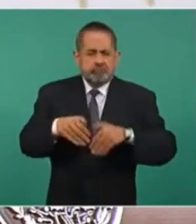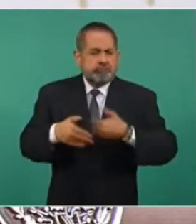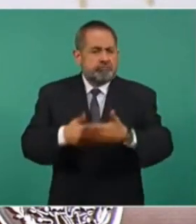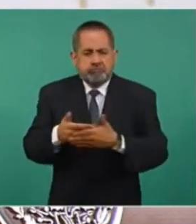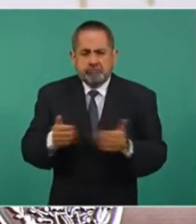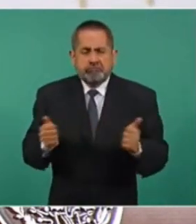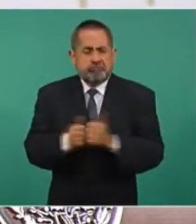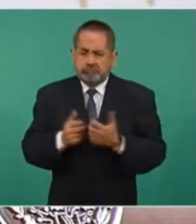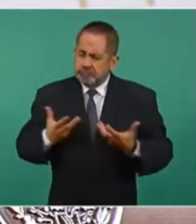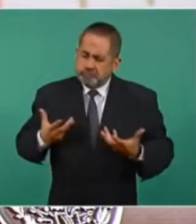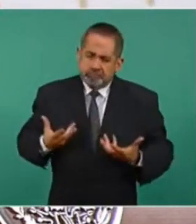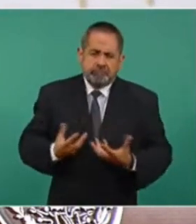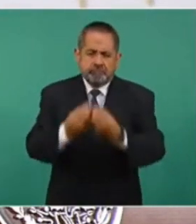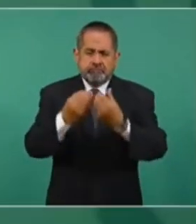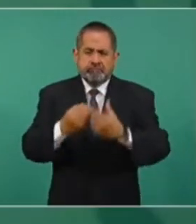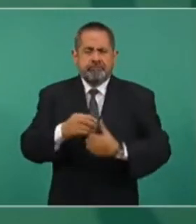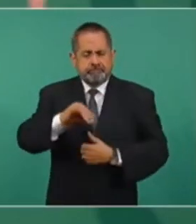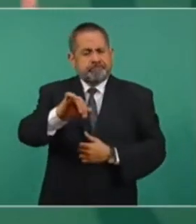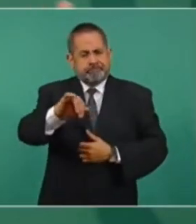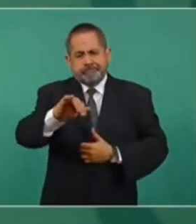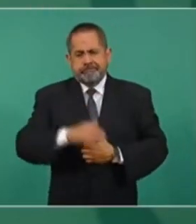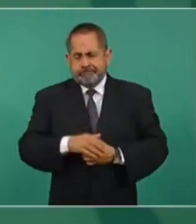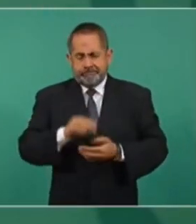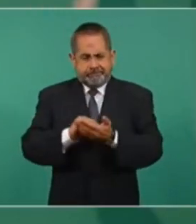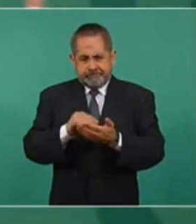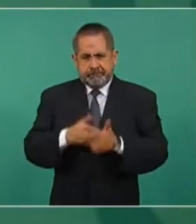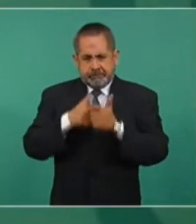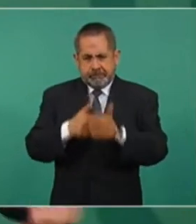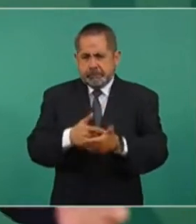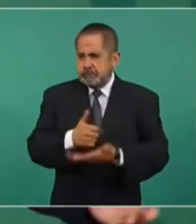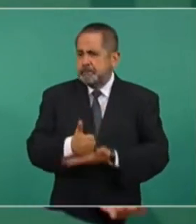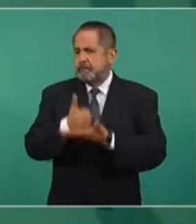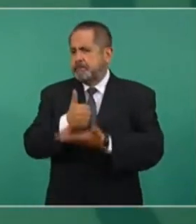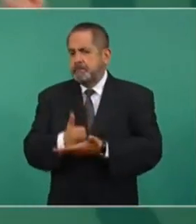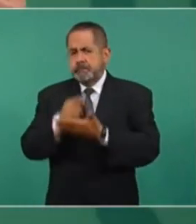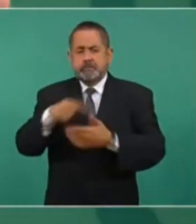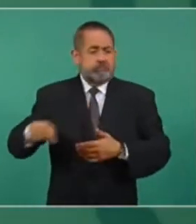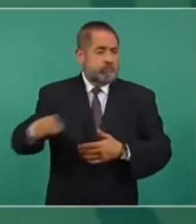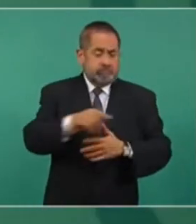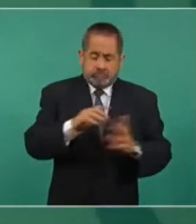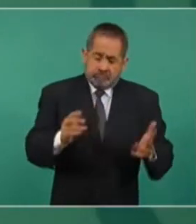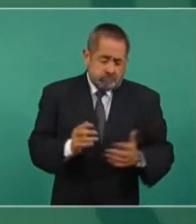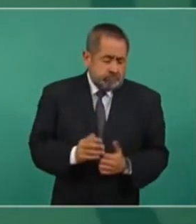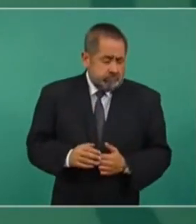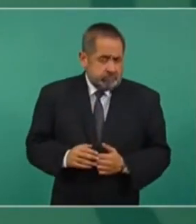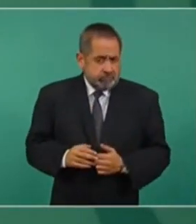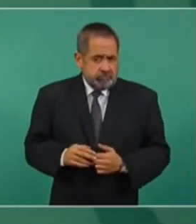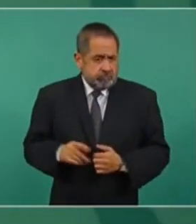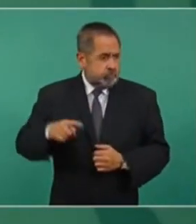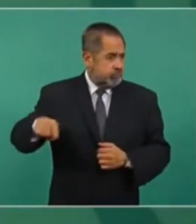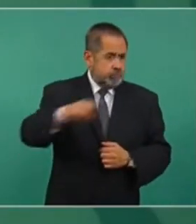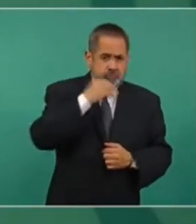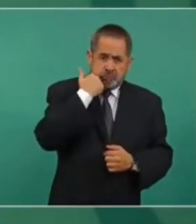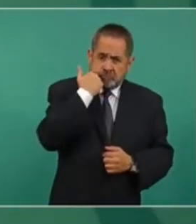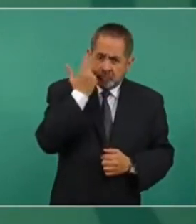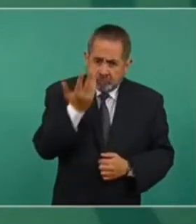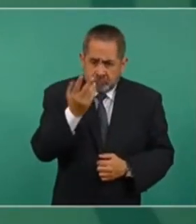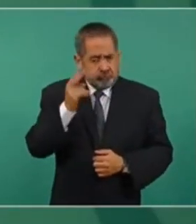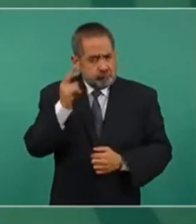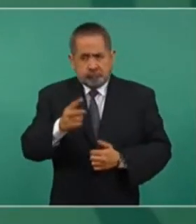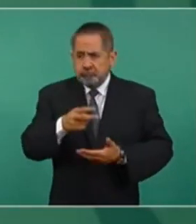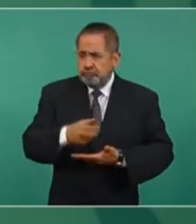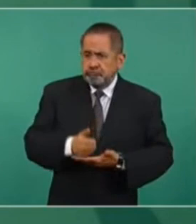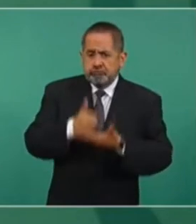Y van a seguir ayudando. Todos los que quieran contribuir,